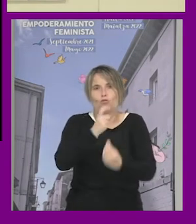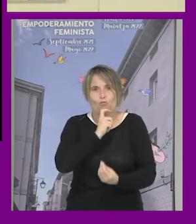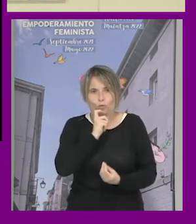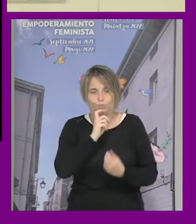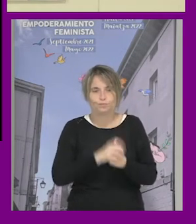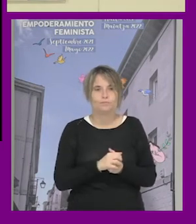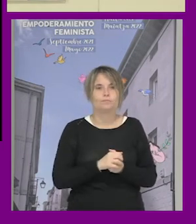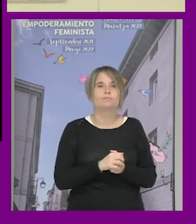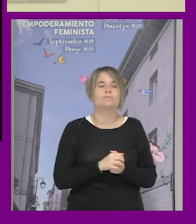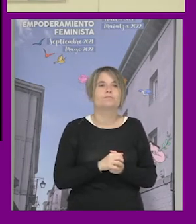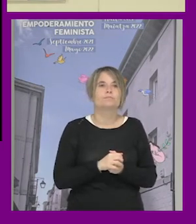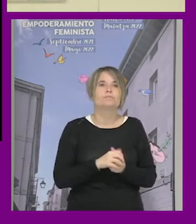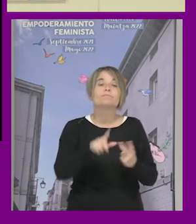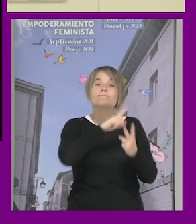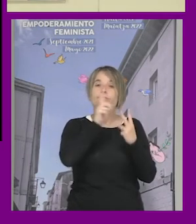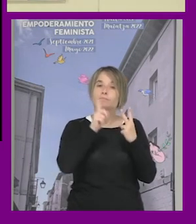por otro lado